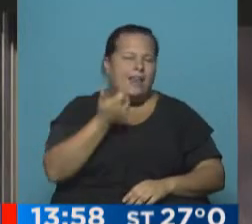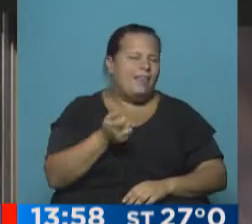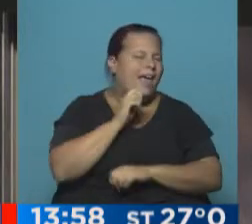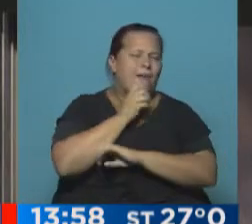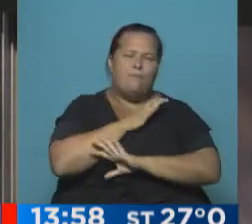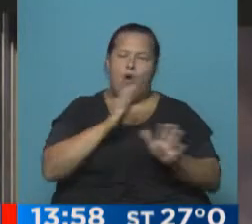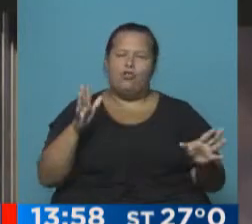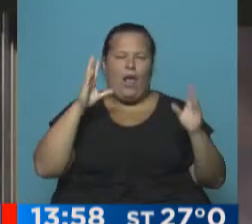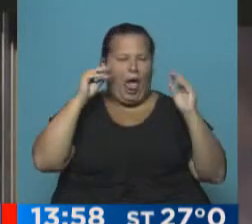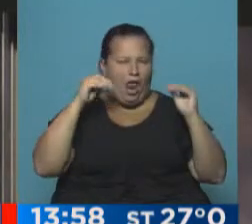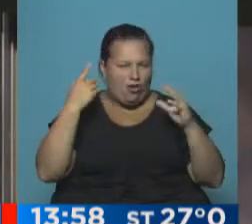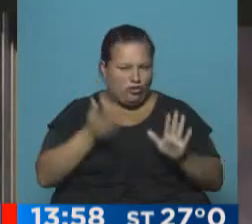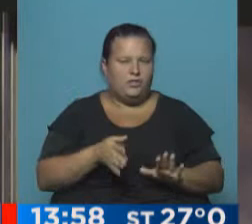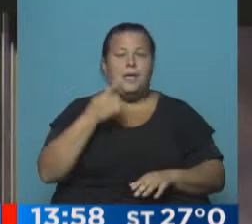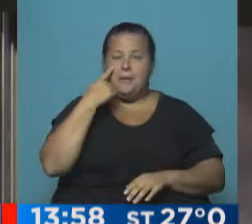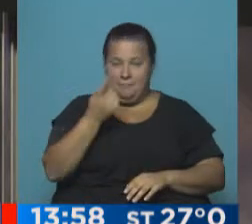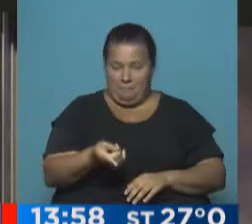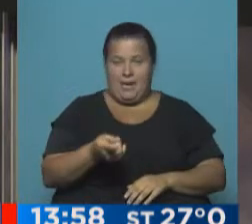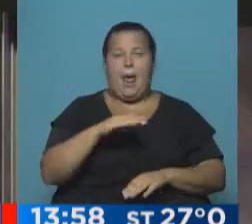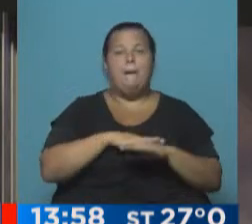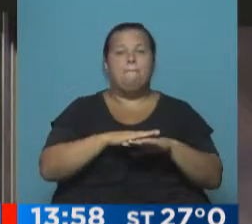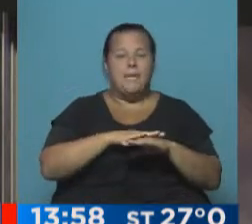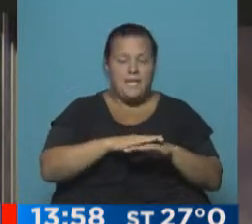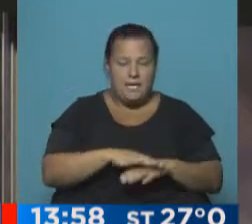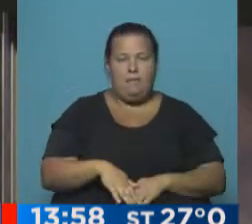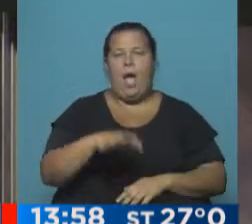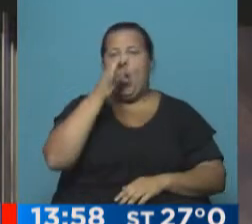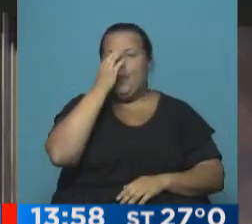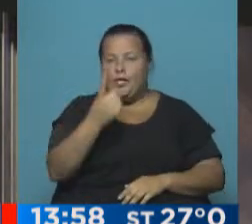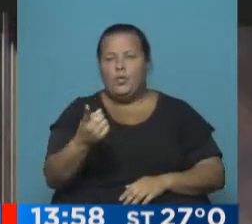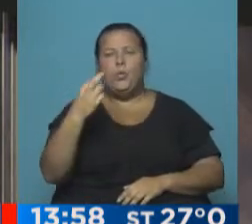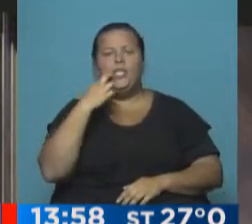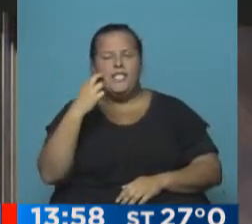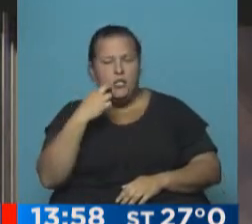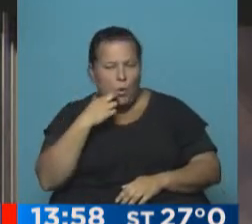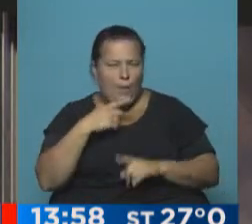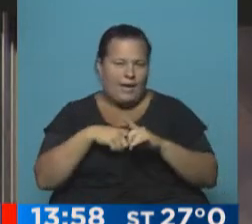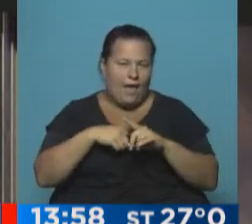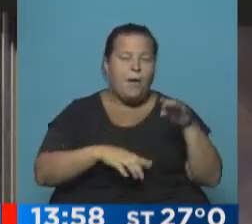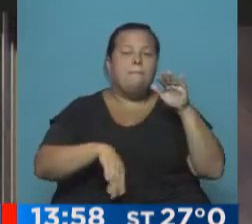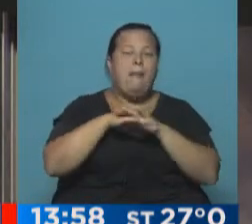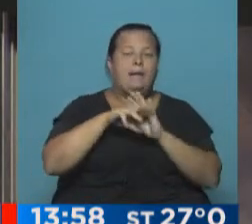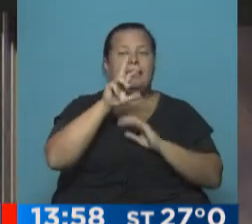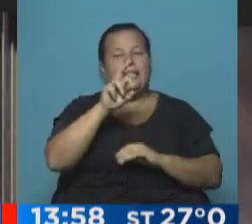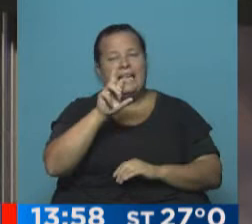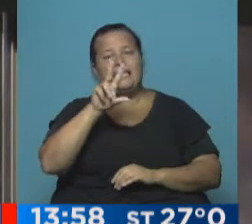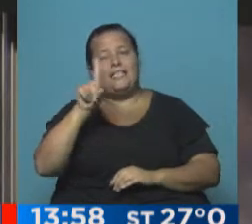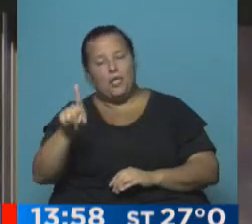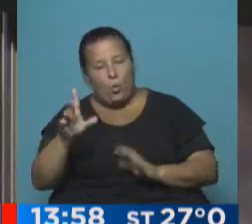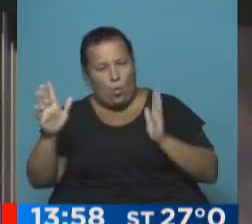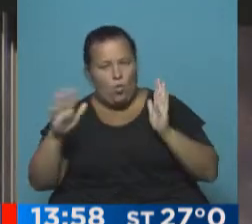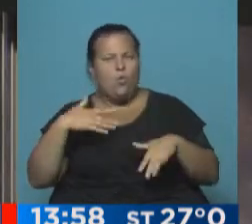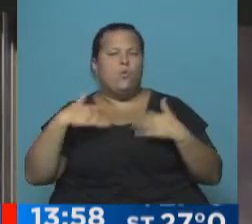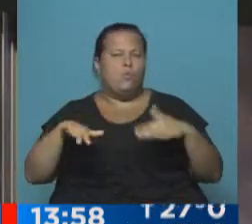lindísimas noches. Y si no, fíjense las mínimas, 21, 19 grados, las máximas 30, 31,